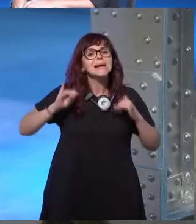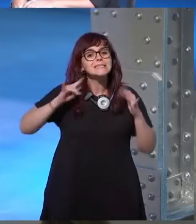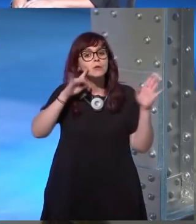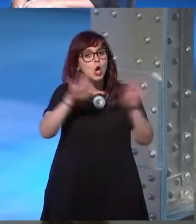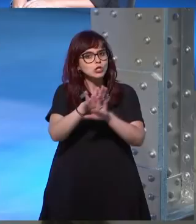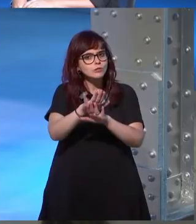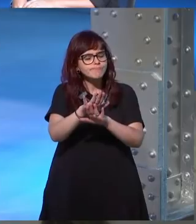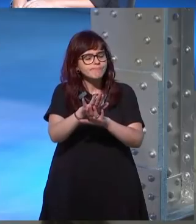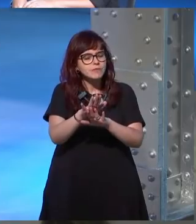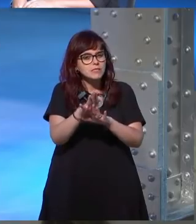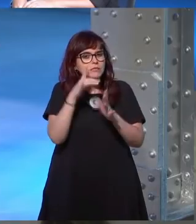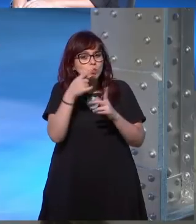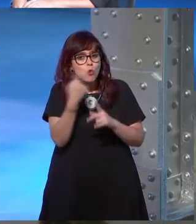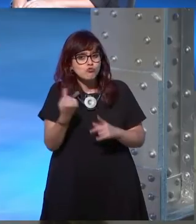noche